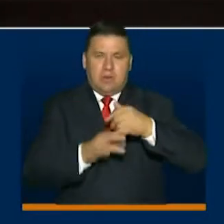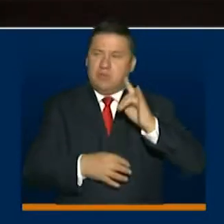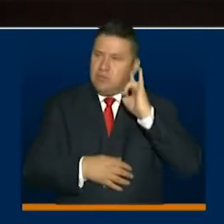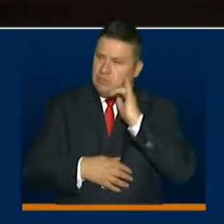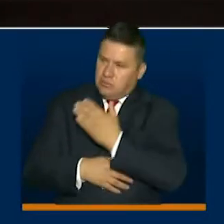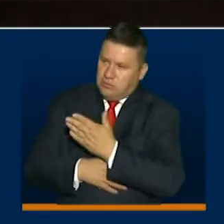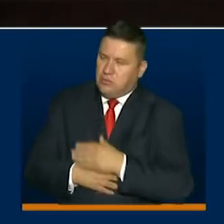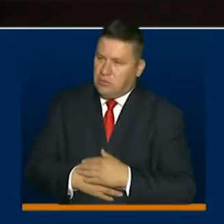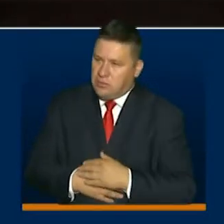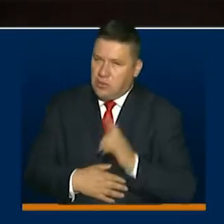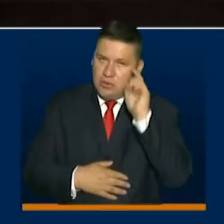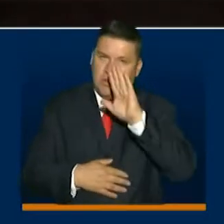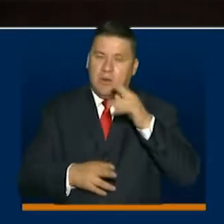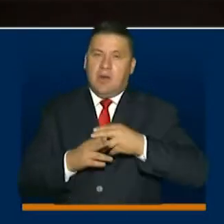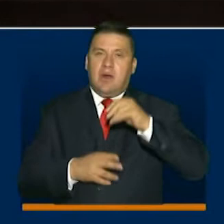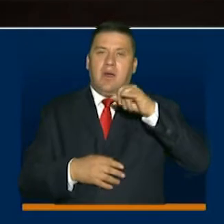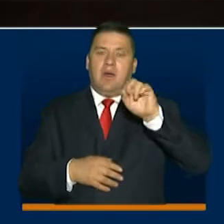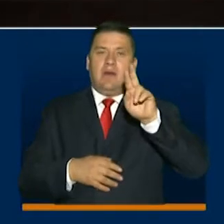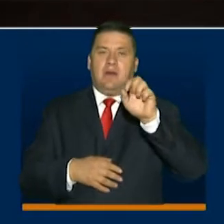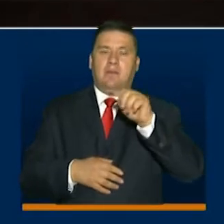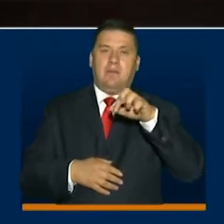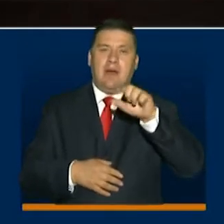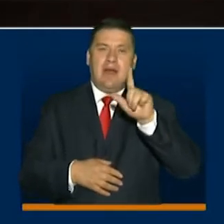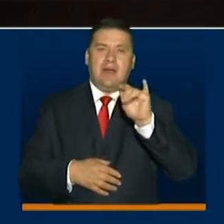Lo escuchamos, gobernador Haider Palacios.